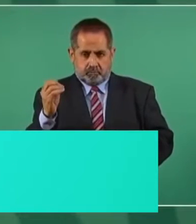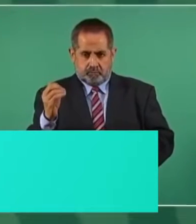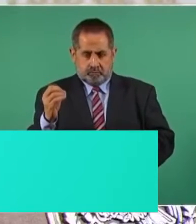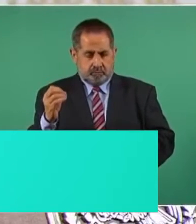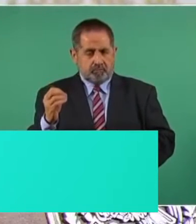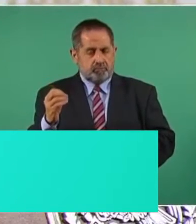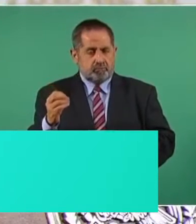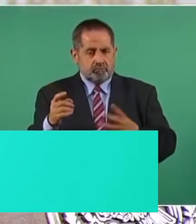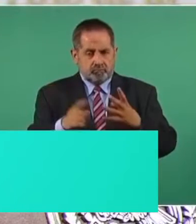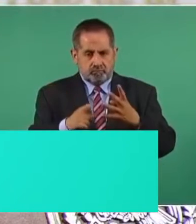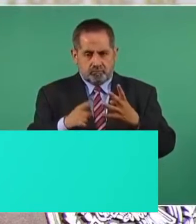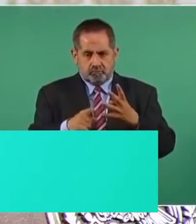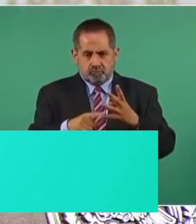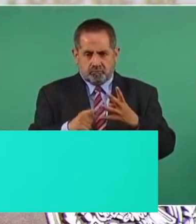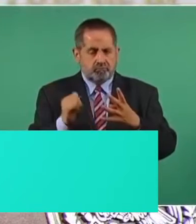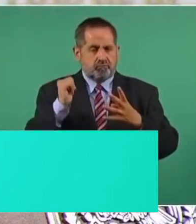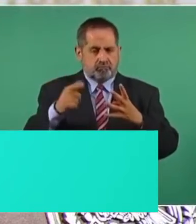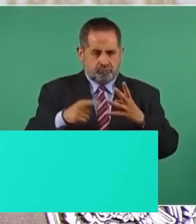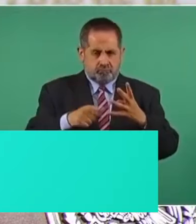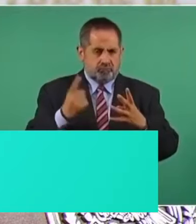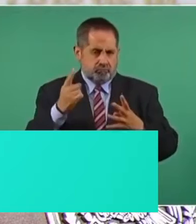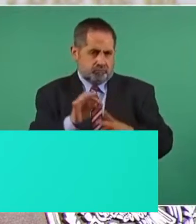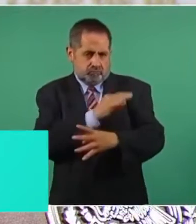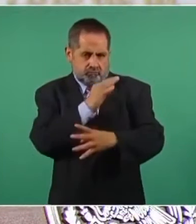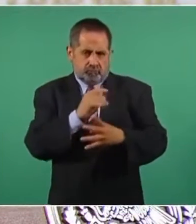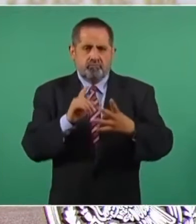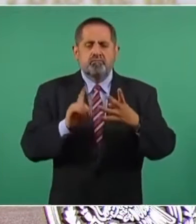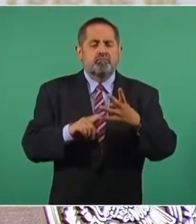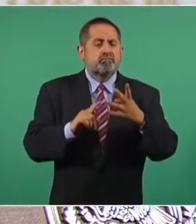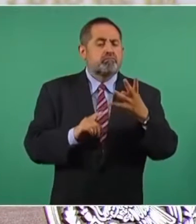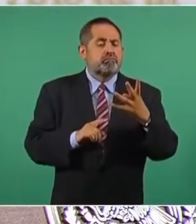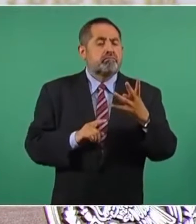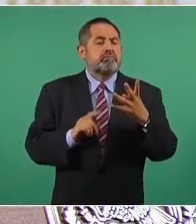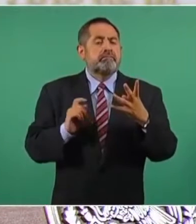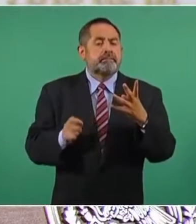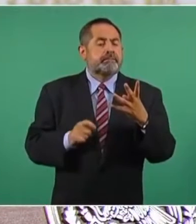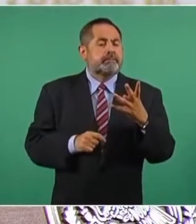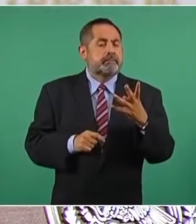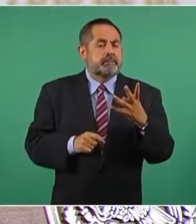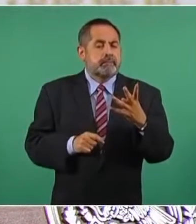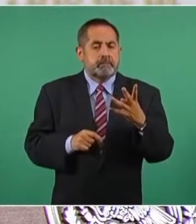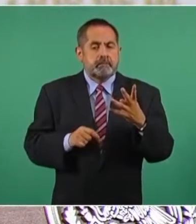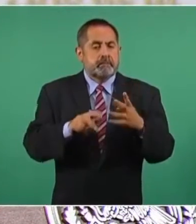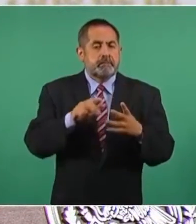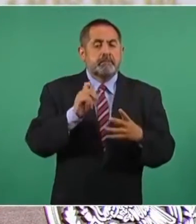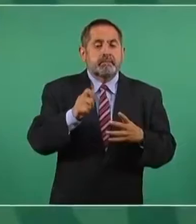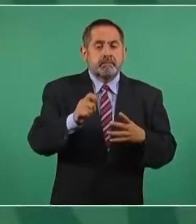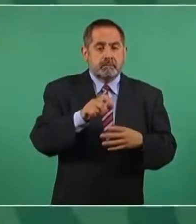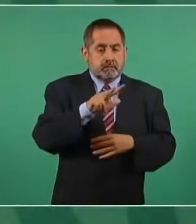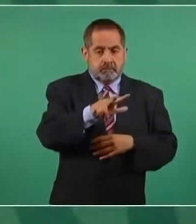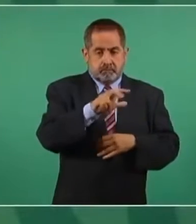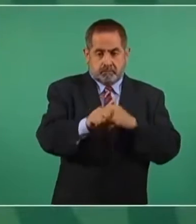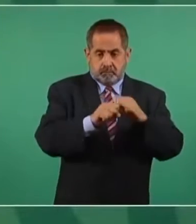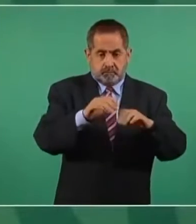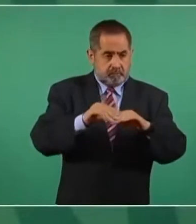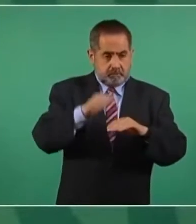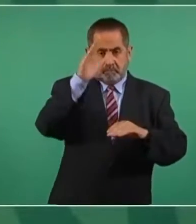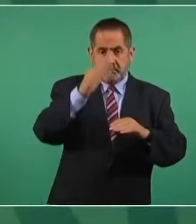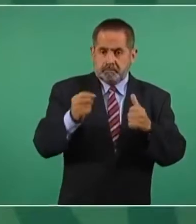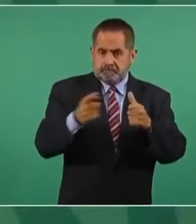aún con una dosis, a todos los mayores de 18 años.